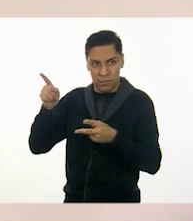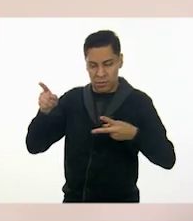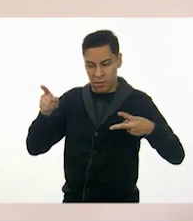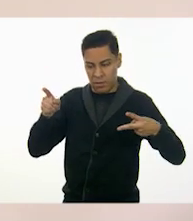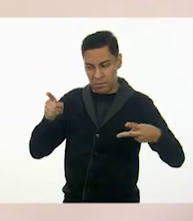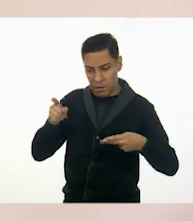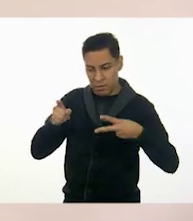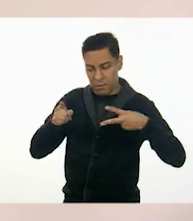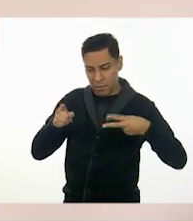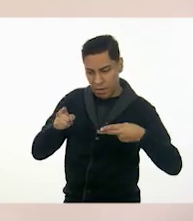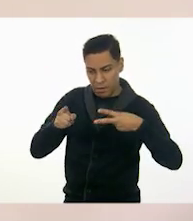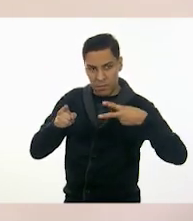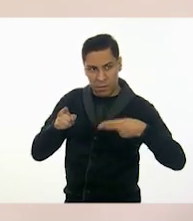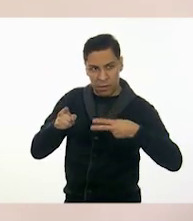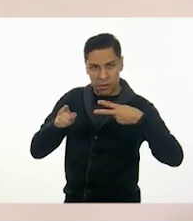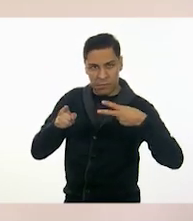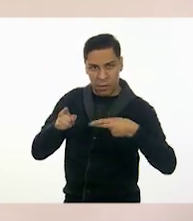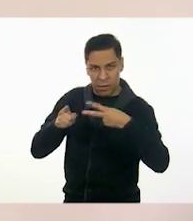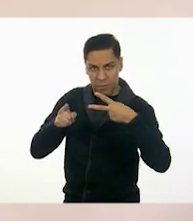a hacer aquí.